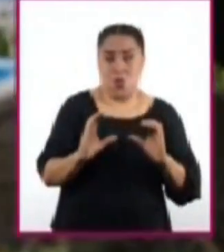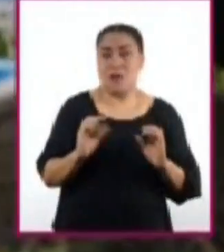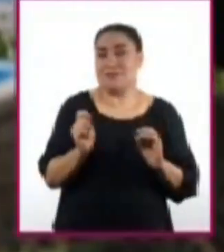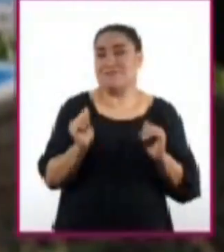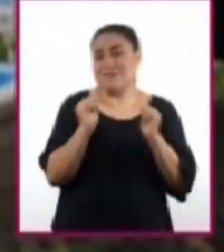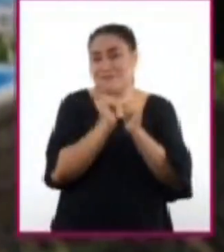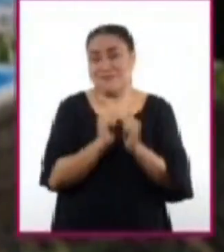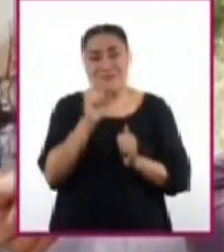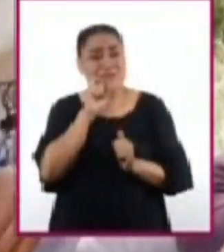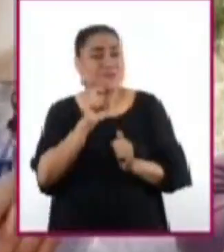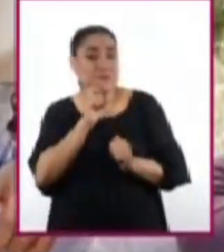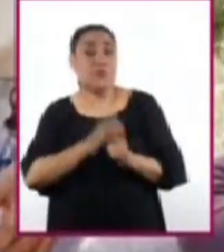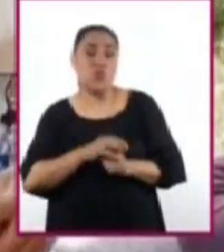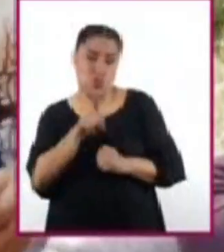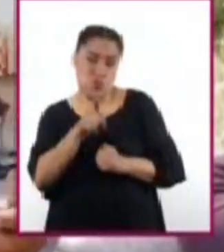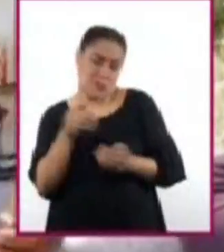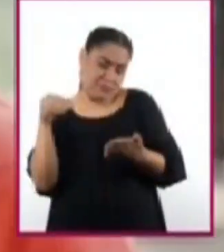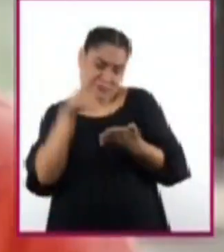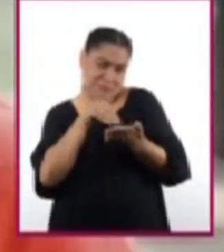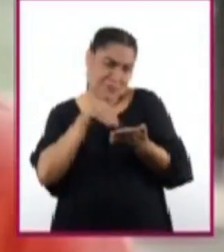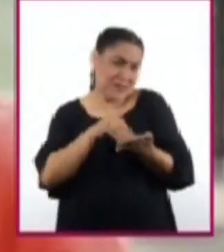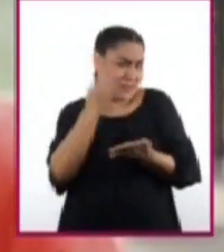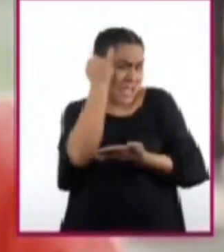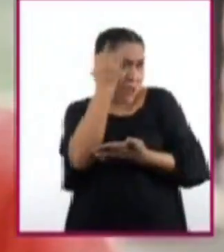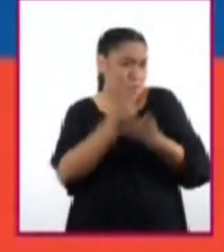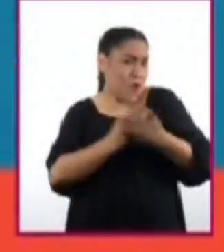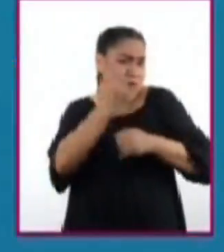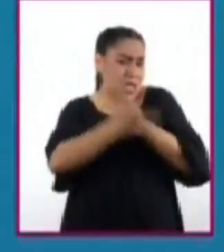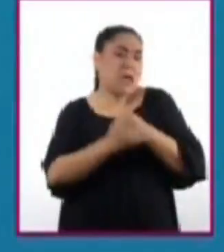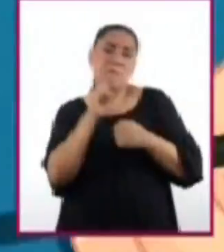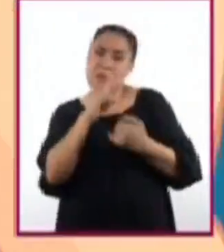Incluye en tu proyecto de vida tus propósitos al respecto.